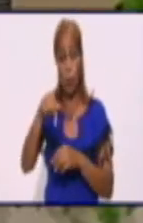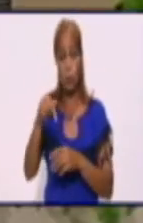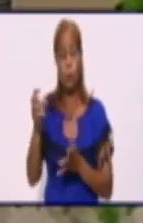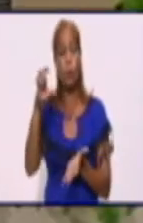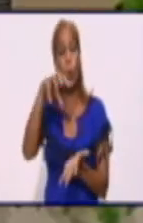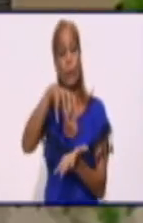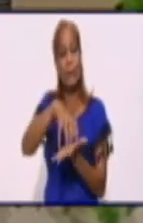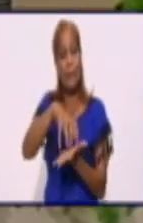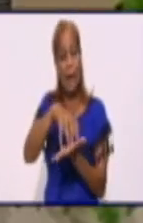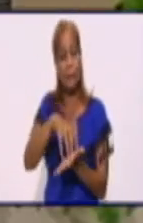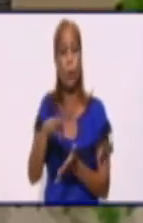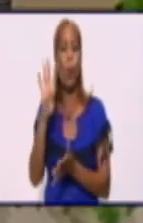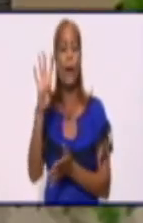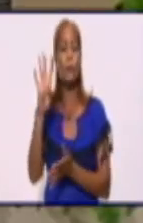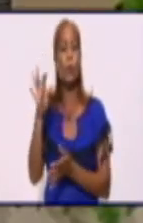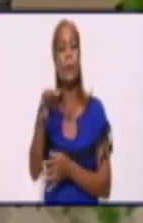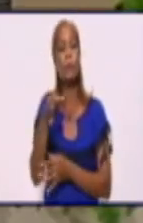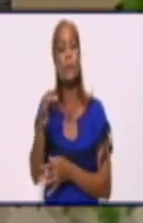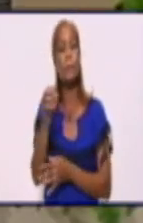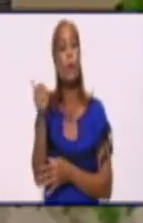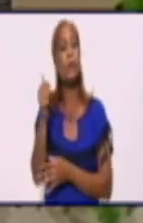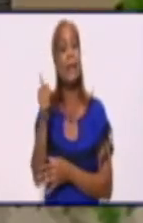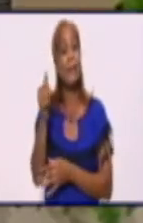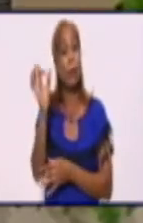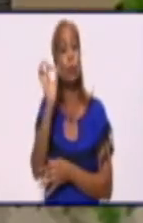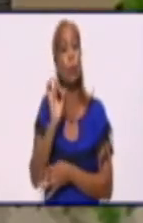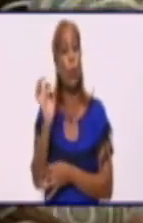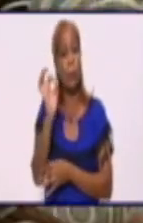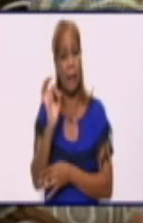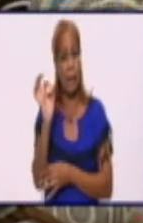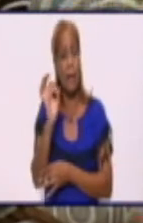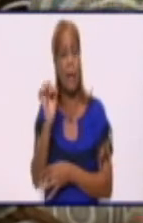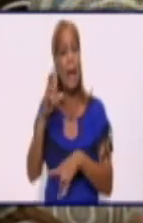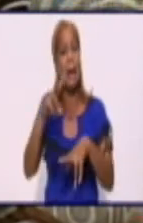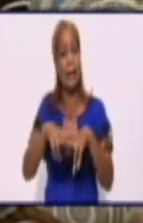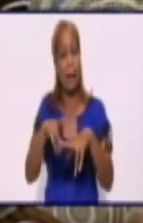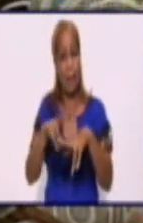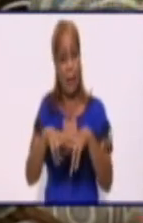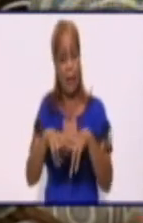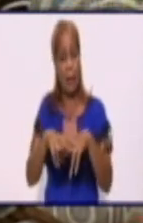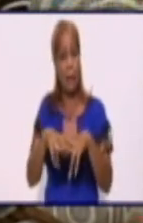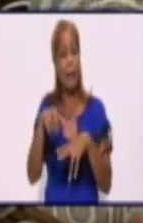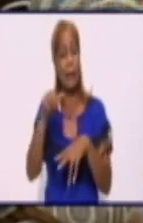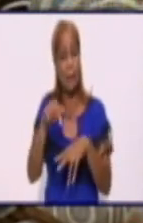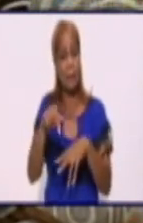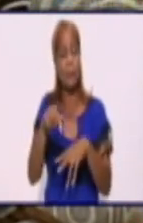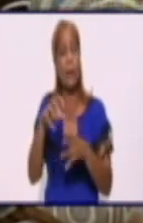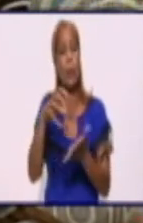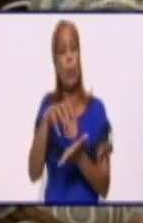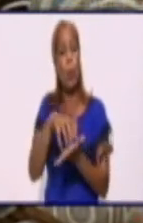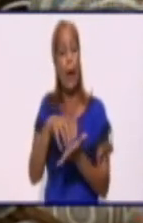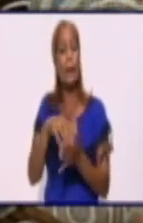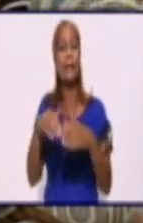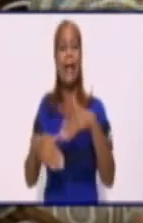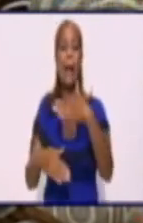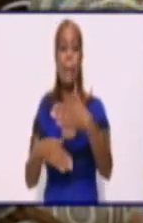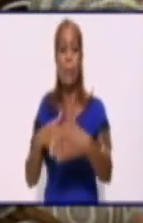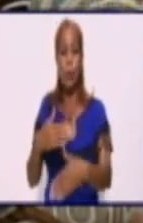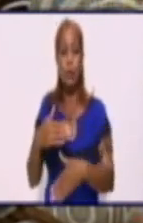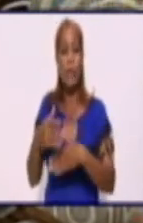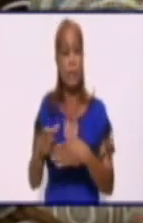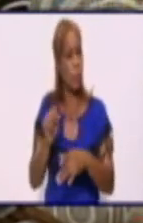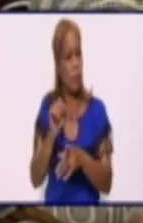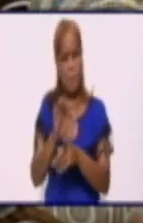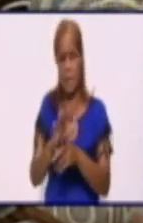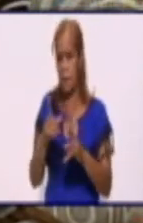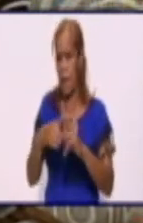de 10 de octubre. Esta unidad está en proceso de arranque y toma de carga. Está en proceso de arranque también la unidad 5